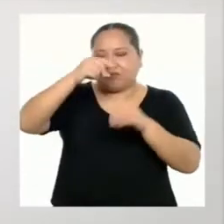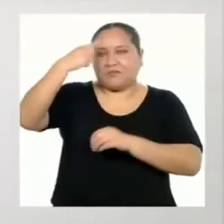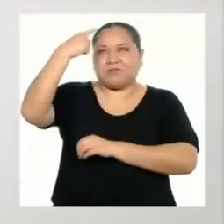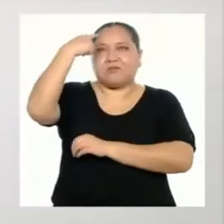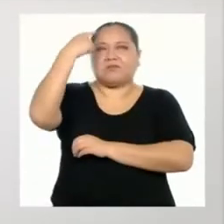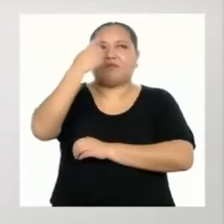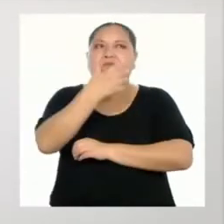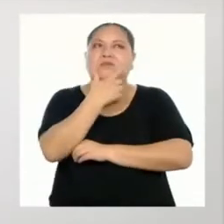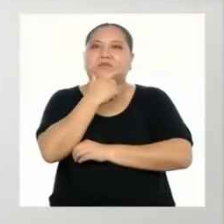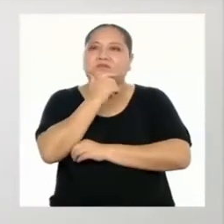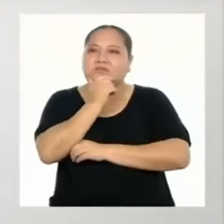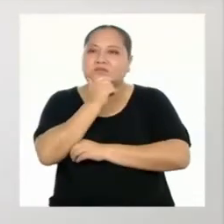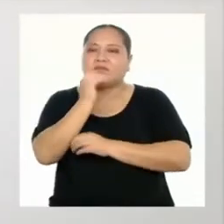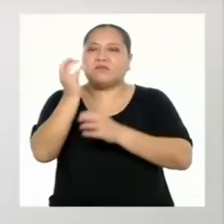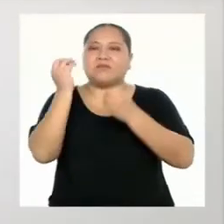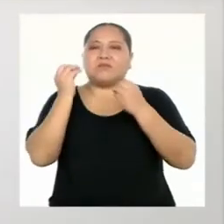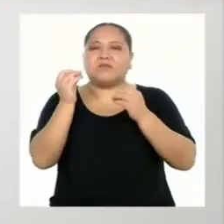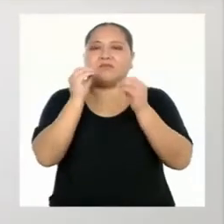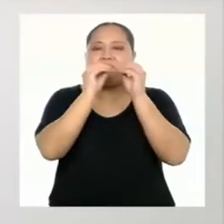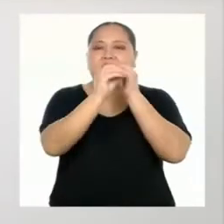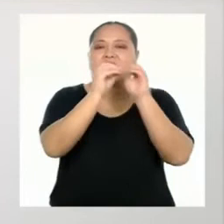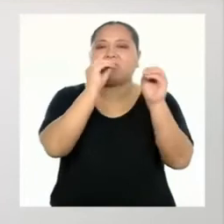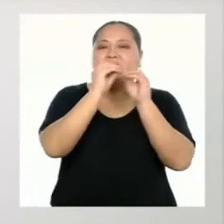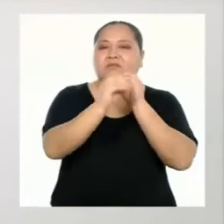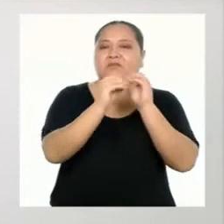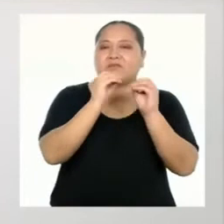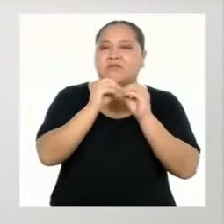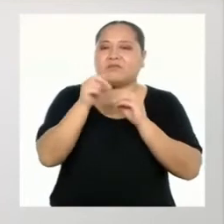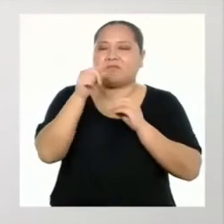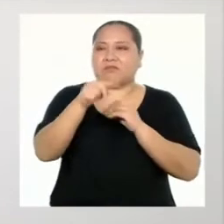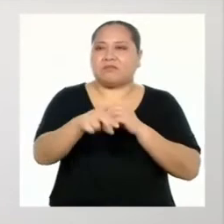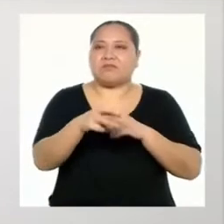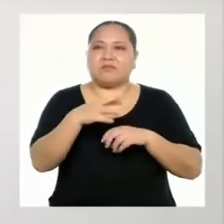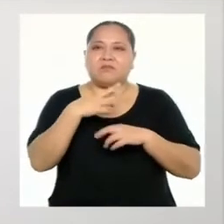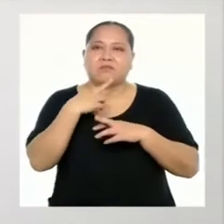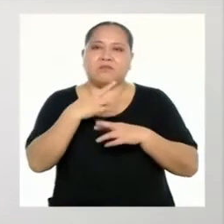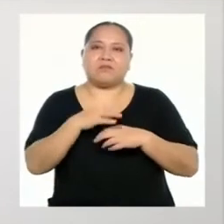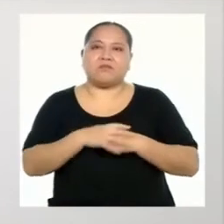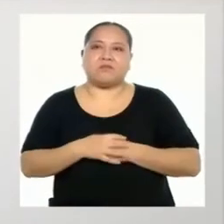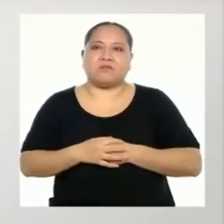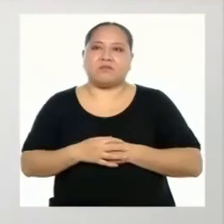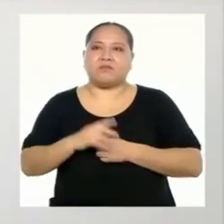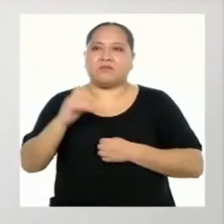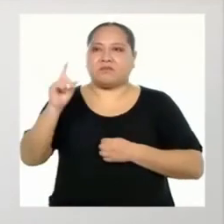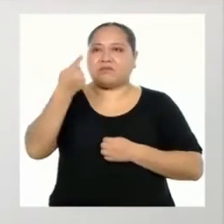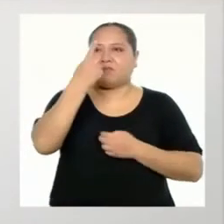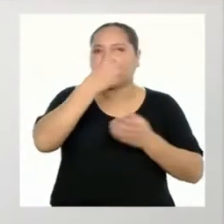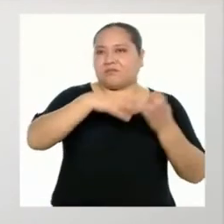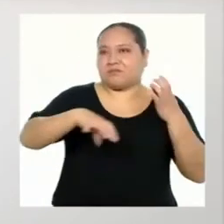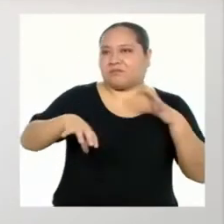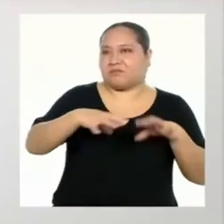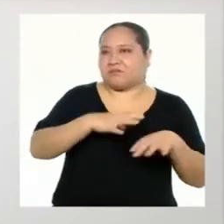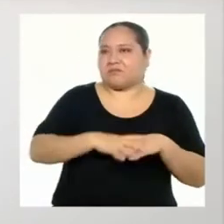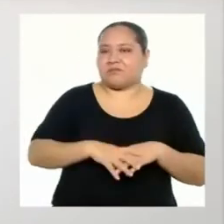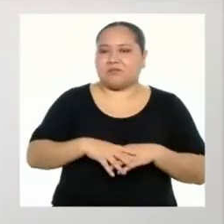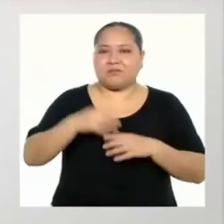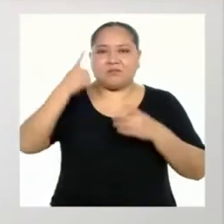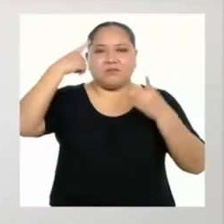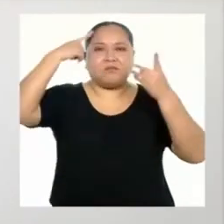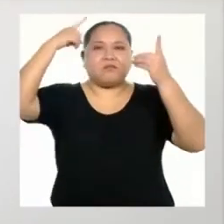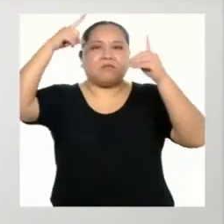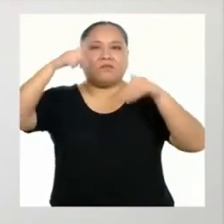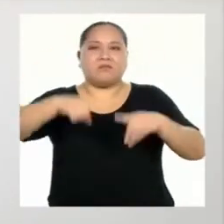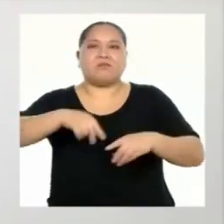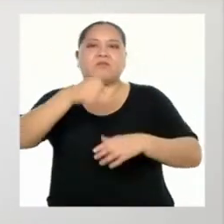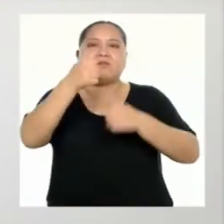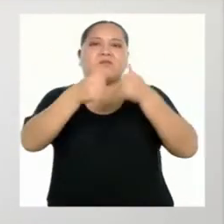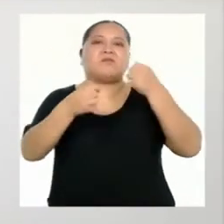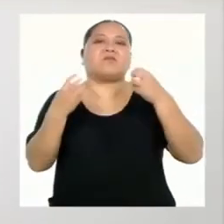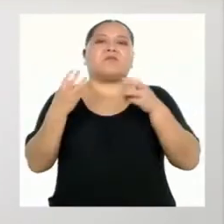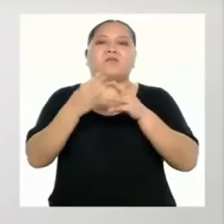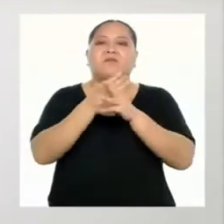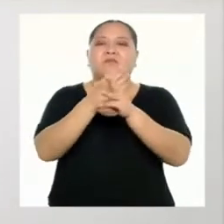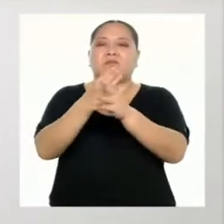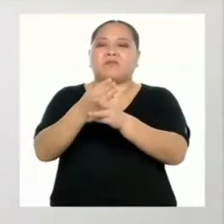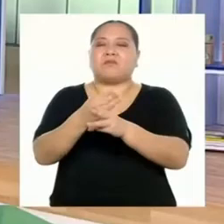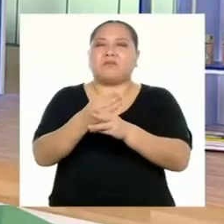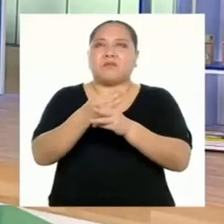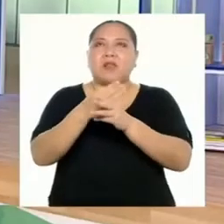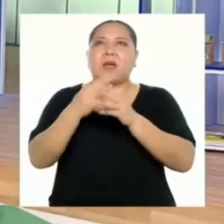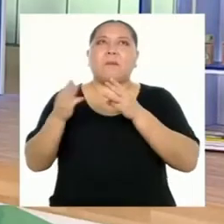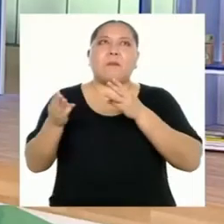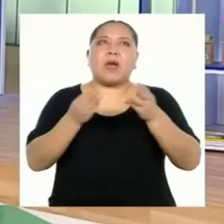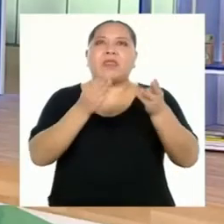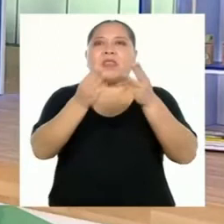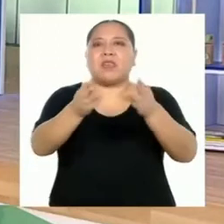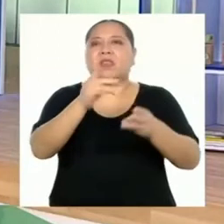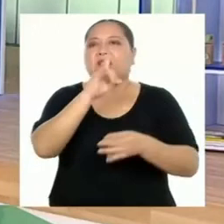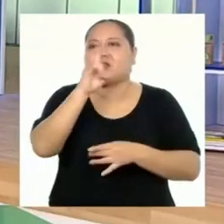pensar en cómo vamos a resolver nuestra situación. Lo primero que haremos será decidir qué método utilizar.